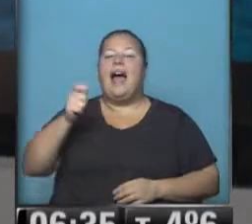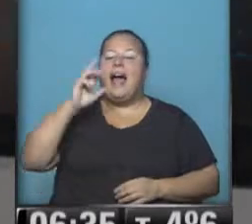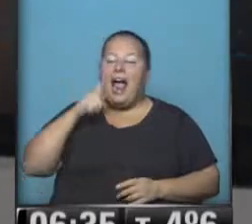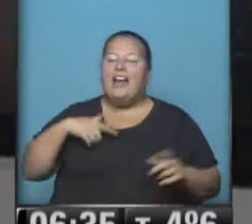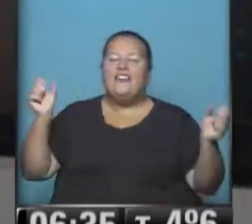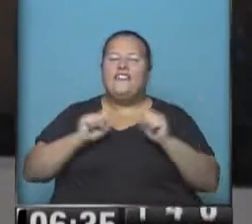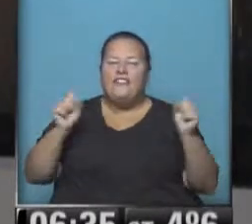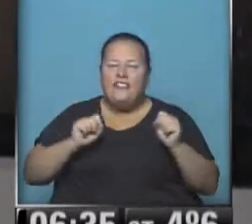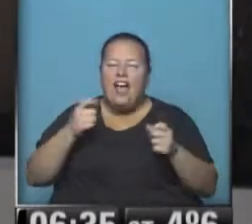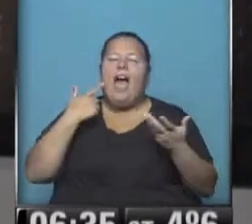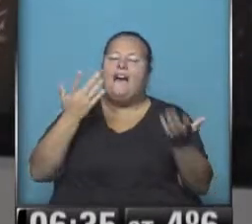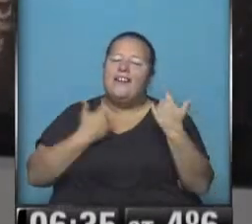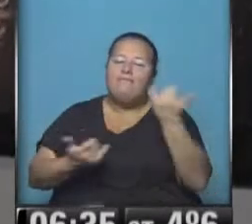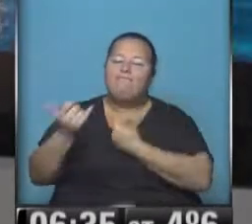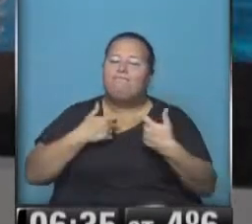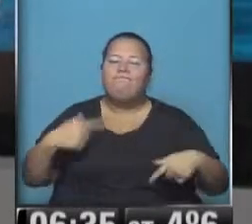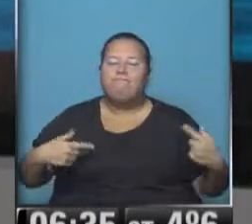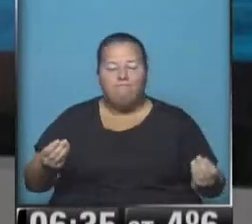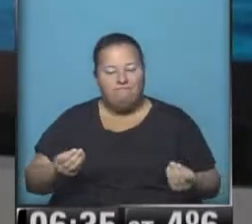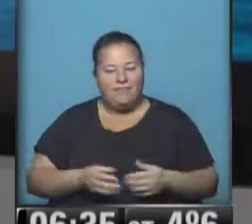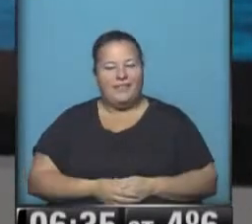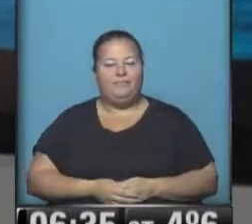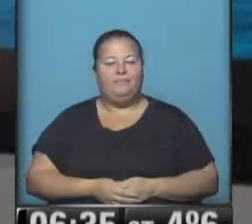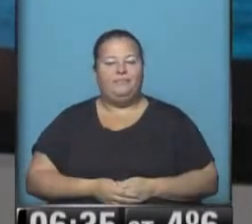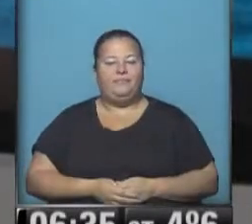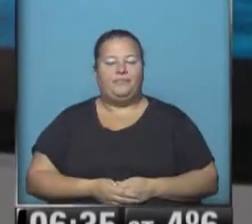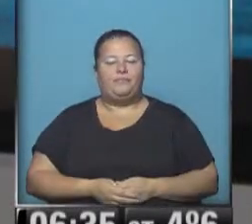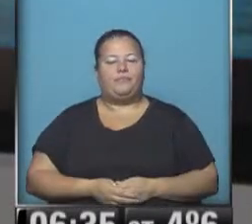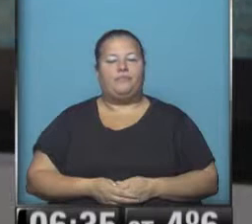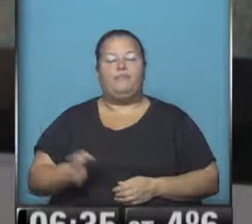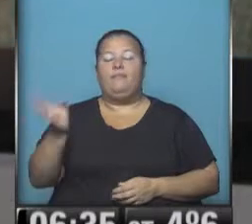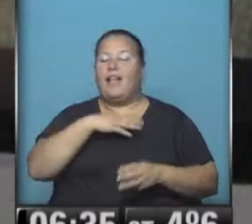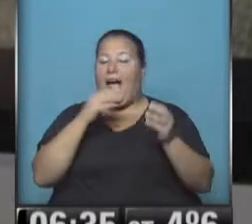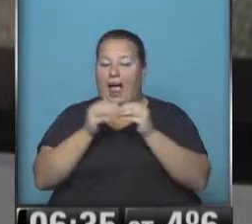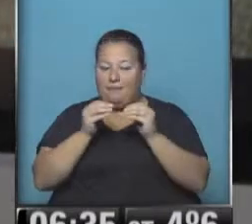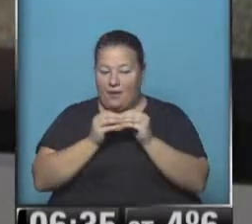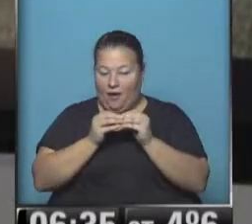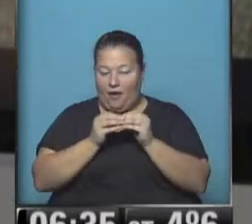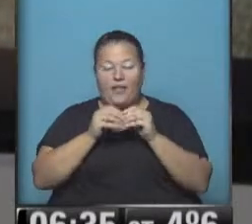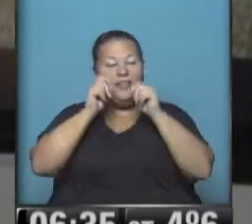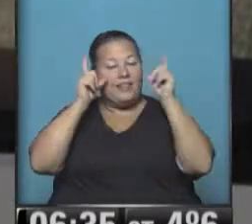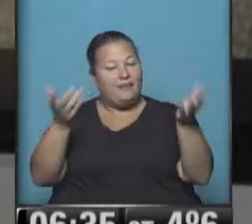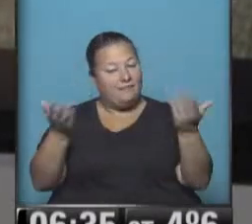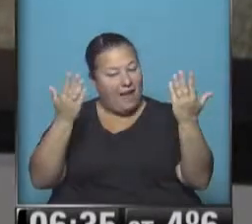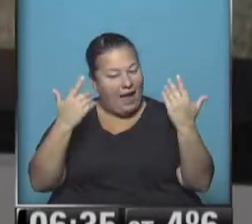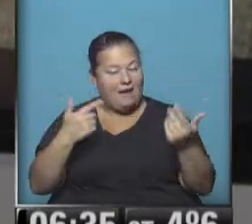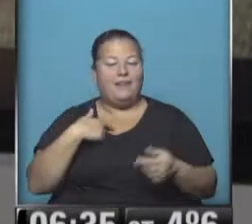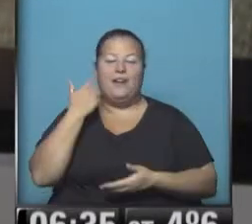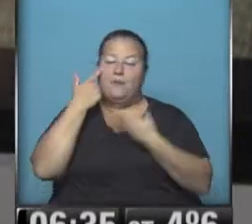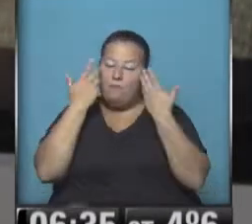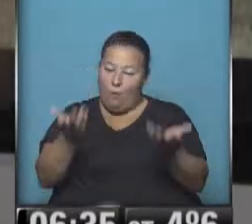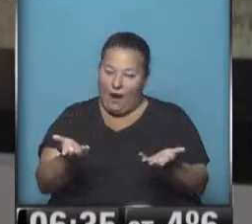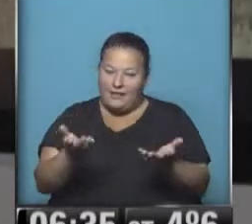estos fríos, queremos escucharte a ver qué es lo que nos traes ahora. Todos nuestros amigos, despiértense, compartiamos,